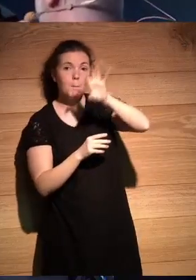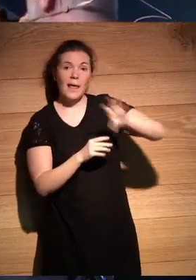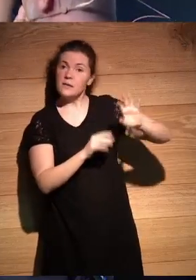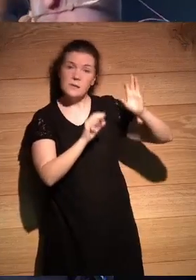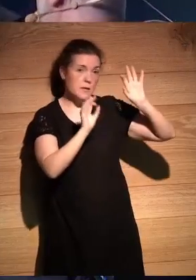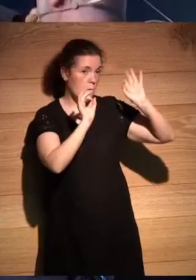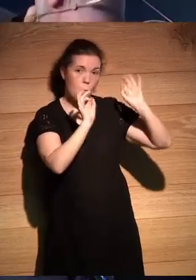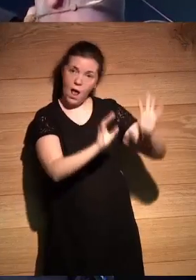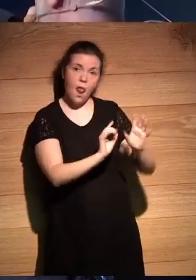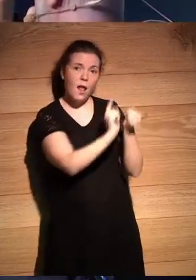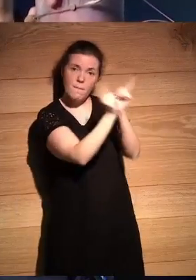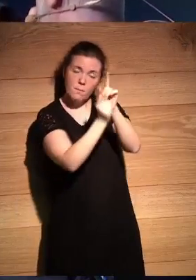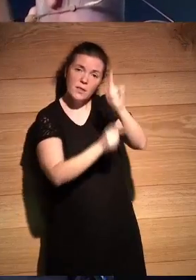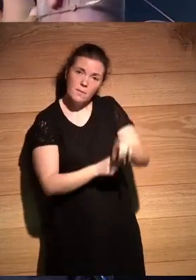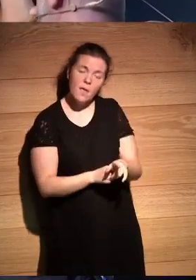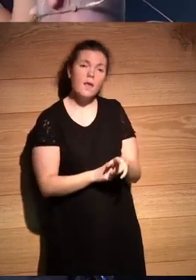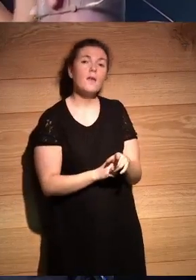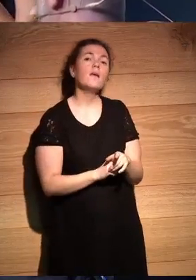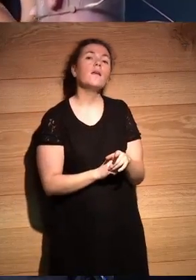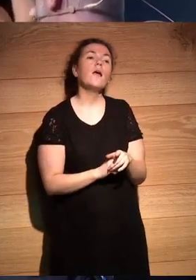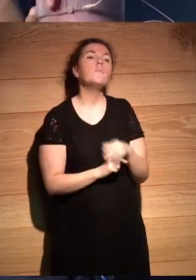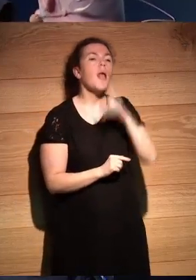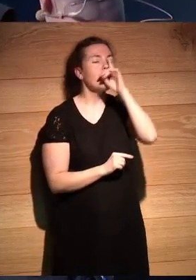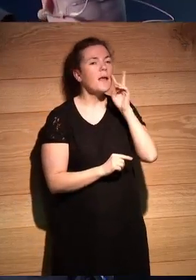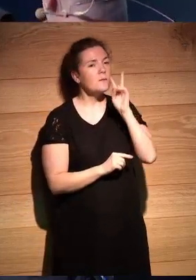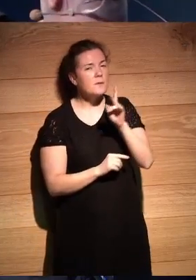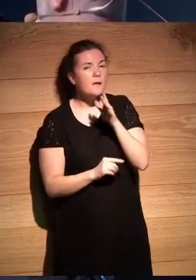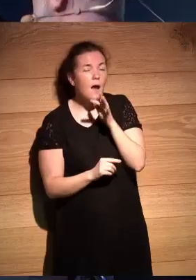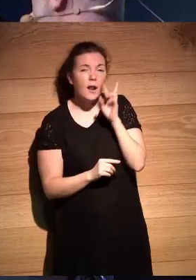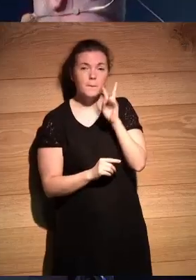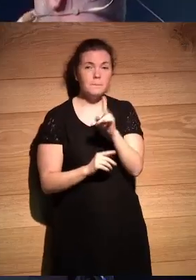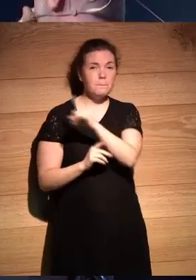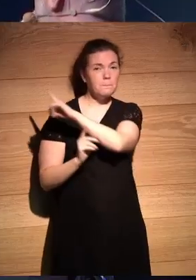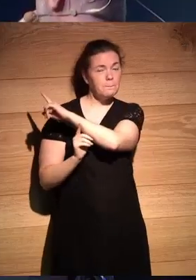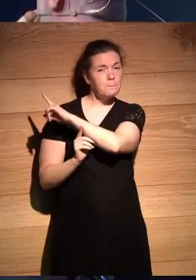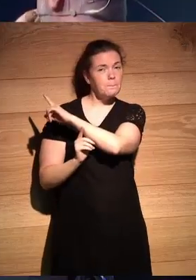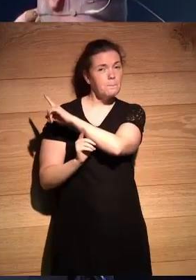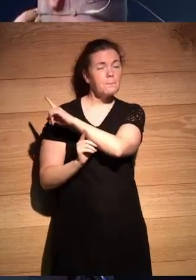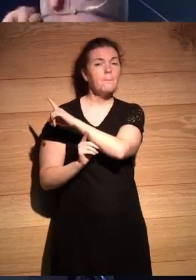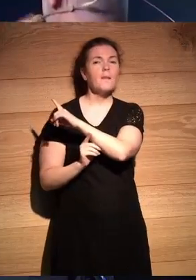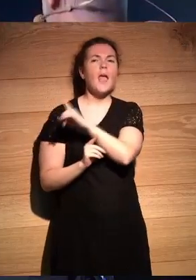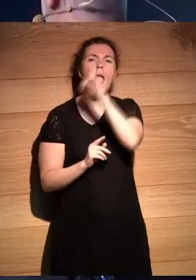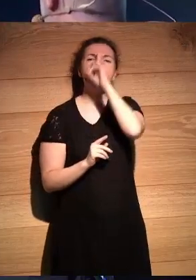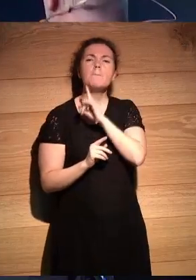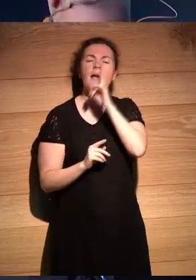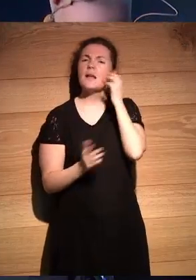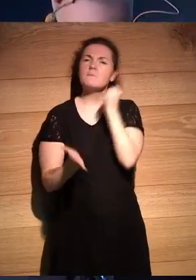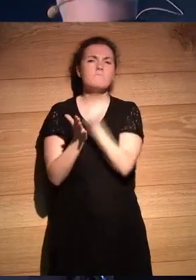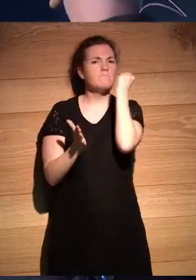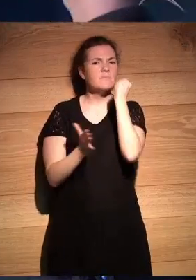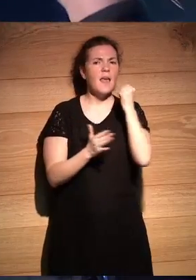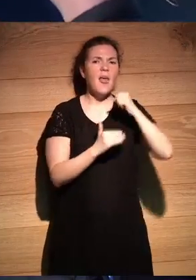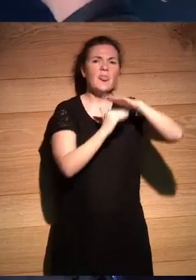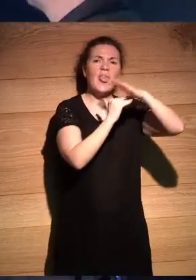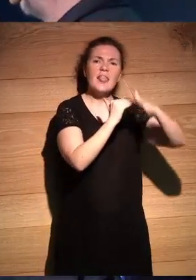entonces de pronto si que es verdad que hay las imágenes que estamos viendo detrás hay como imágenes bastante como iconográficas del